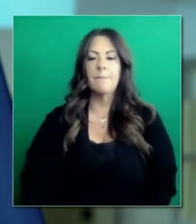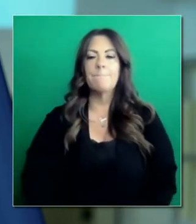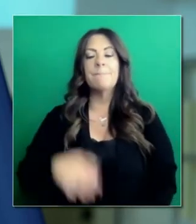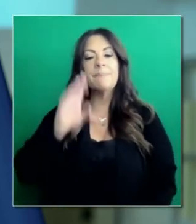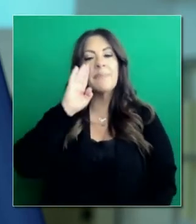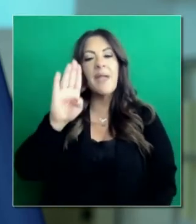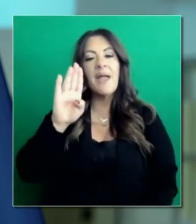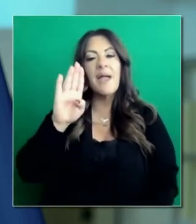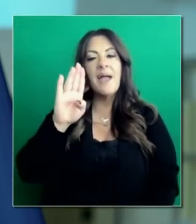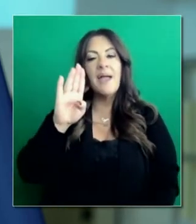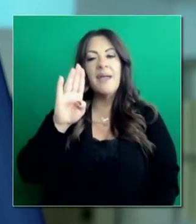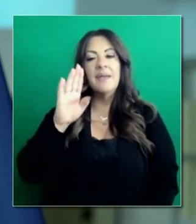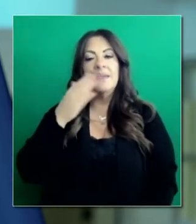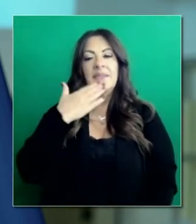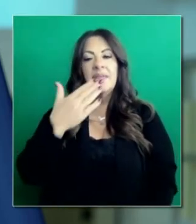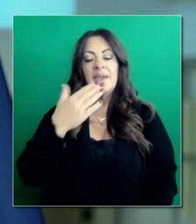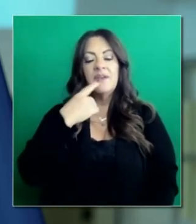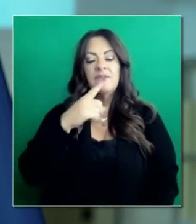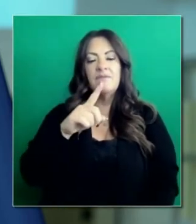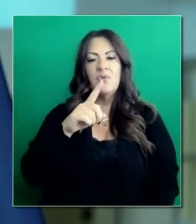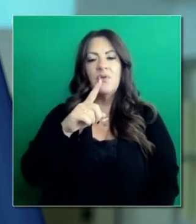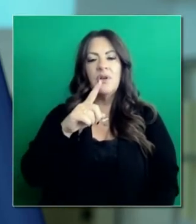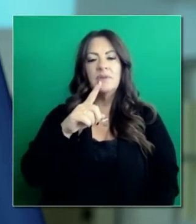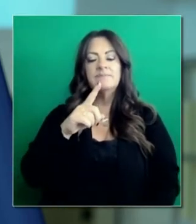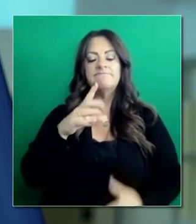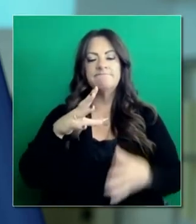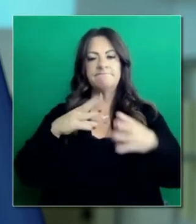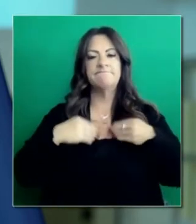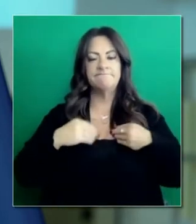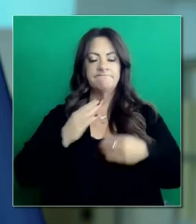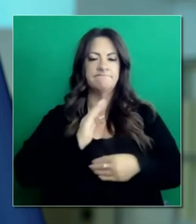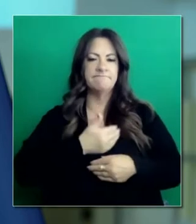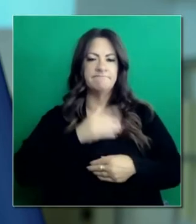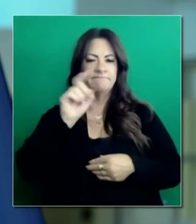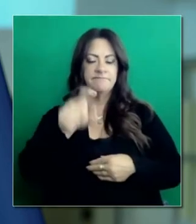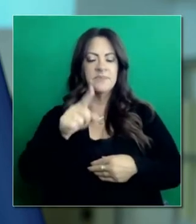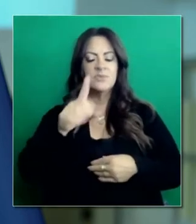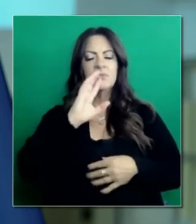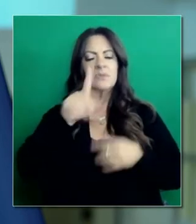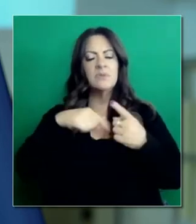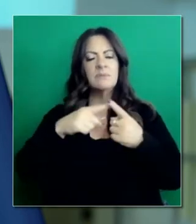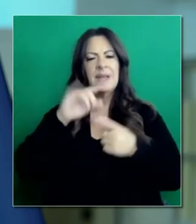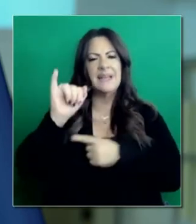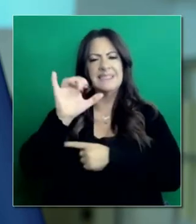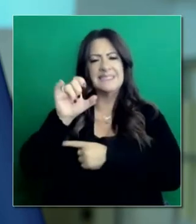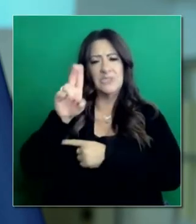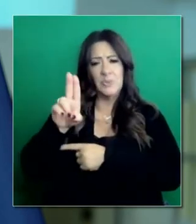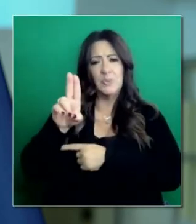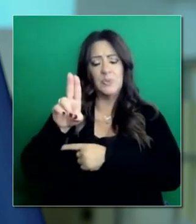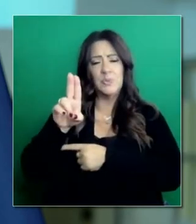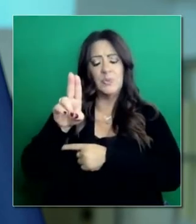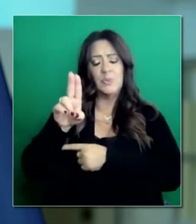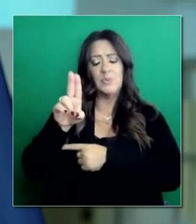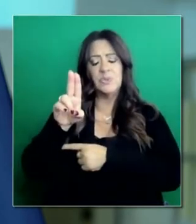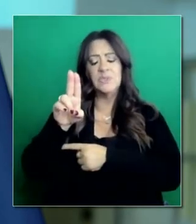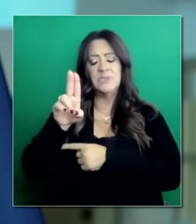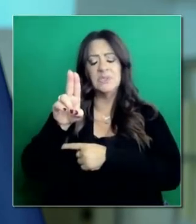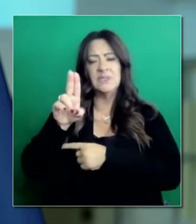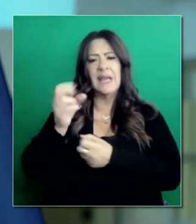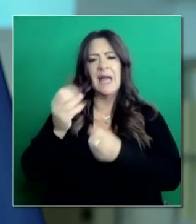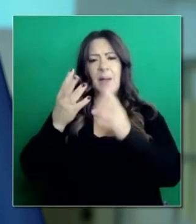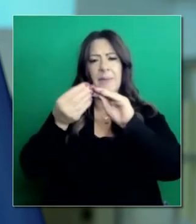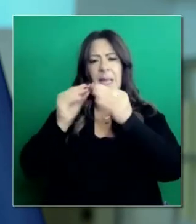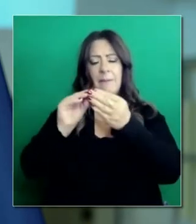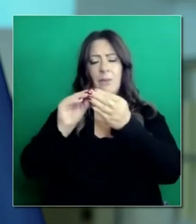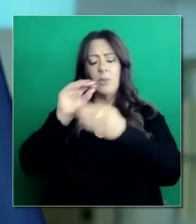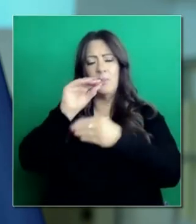Hola, gobernador. Gracias por aceptar la pregunta. Usted mostró las proyecciones de capacidad para cuidados intensivos